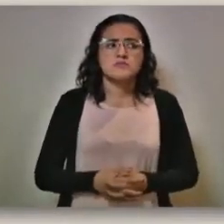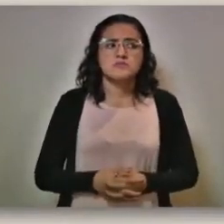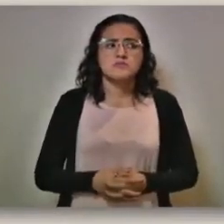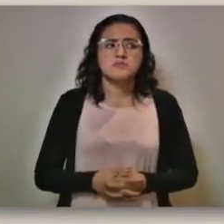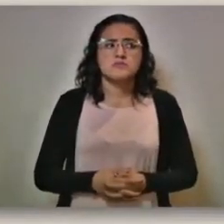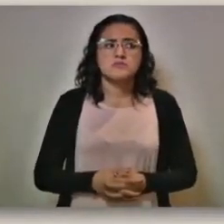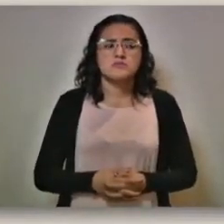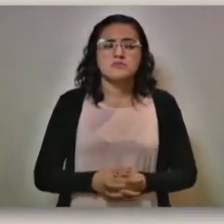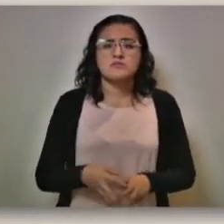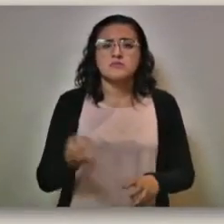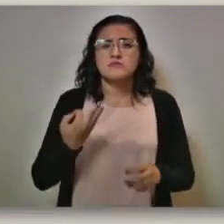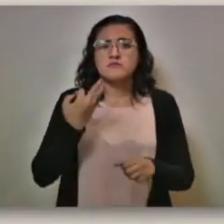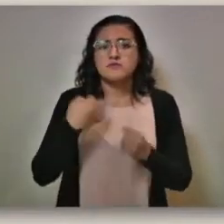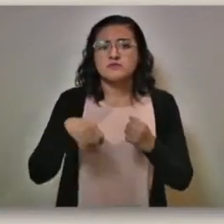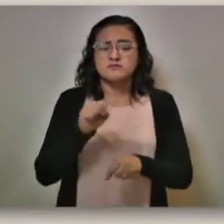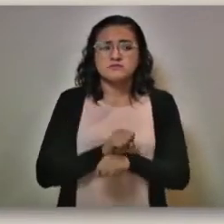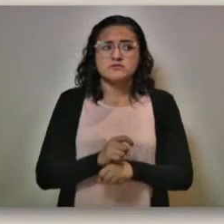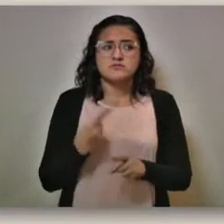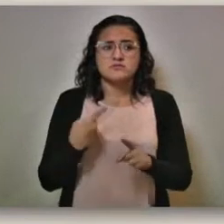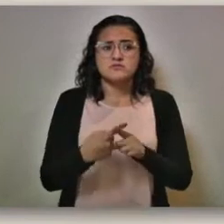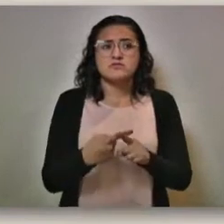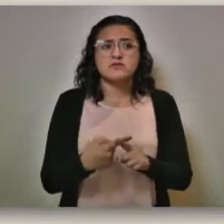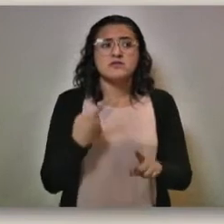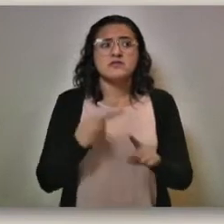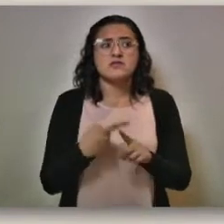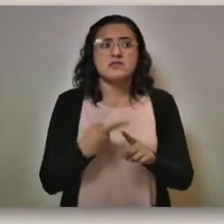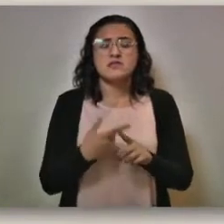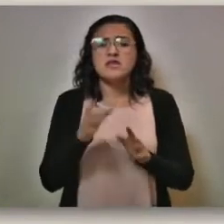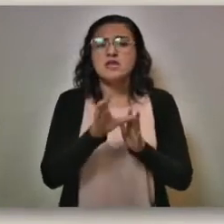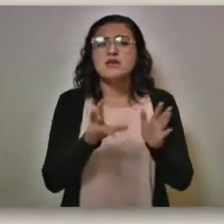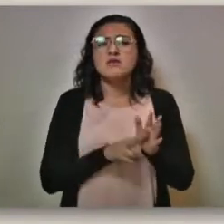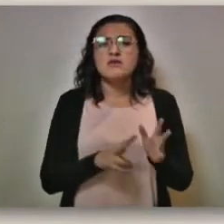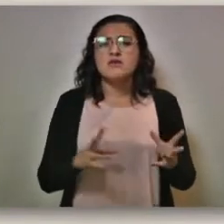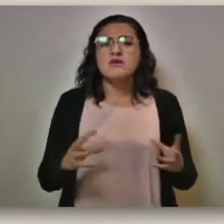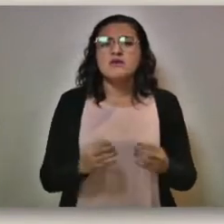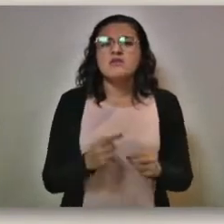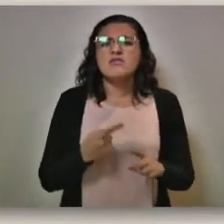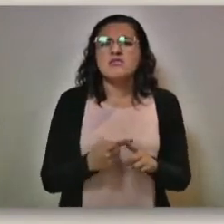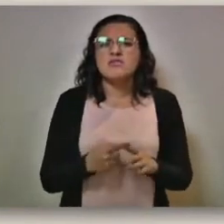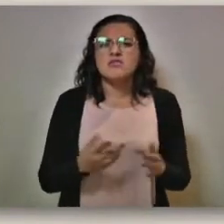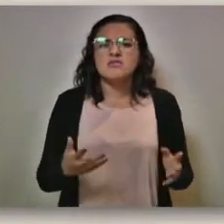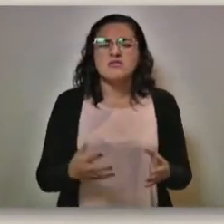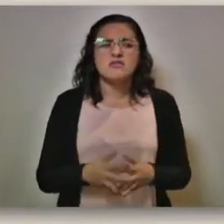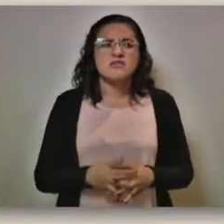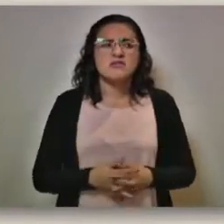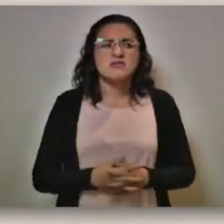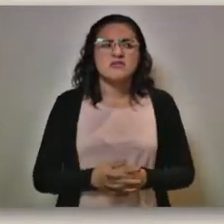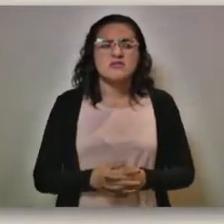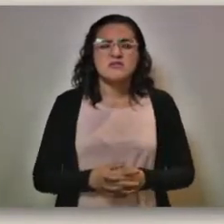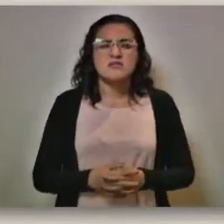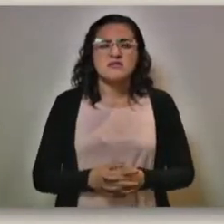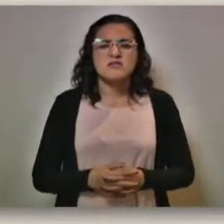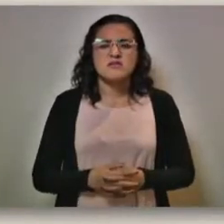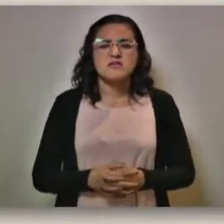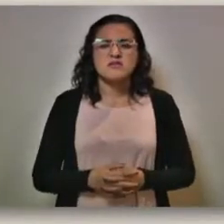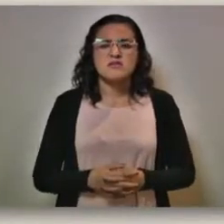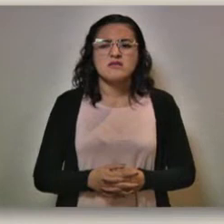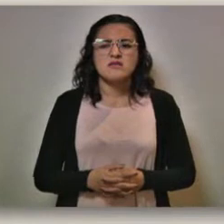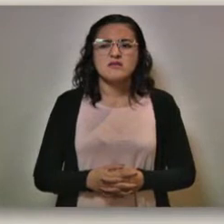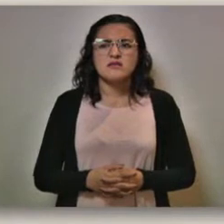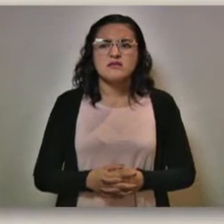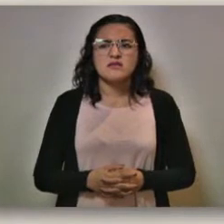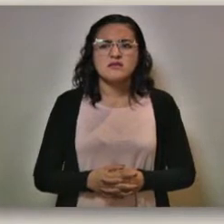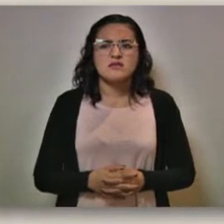Este fin de semana y la que convoca. ¿Quién convoca? ¿Quién convoca? Martín. Sí.